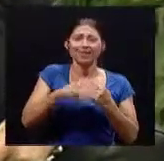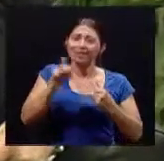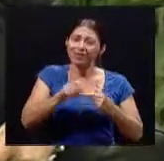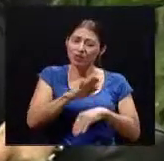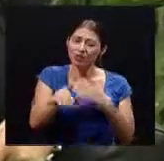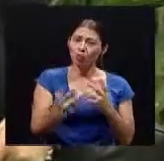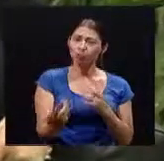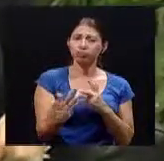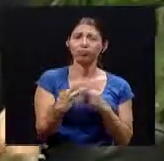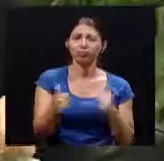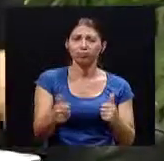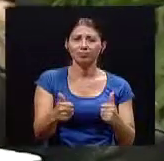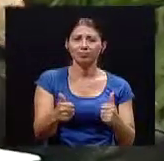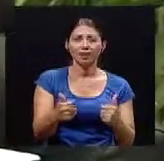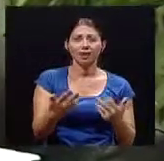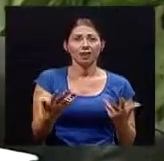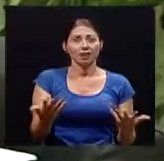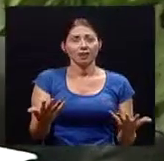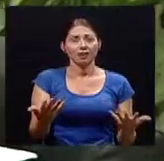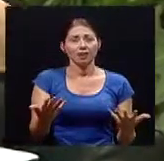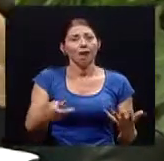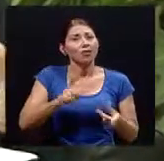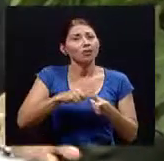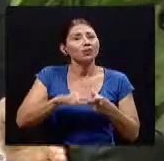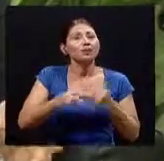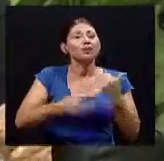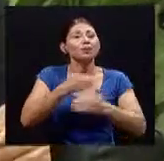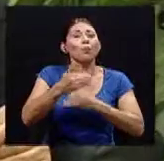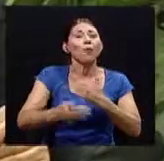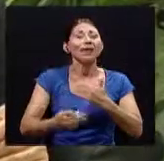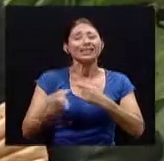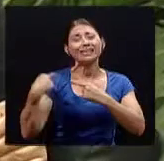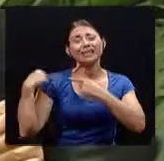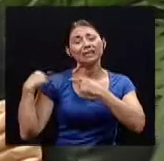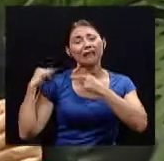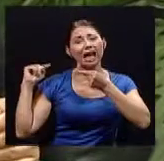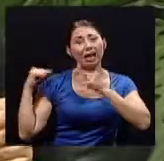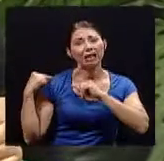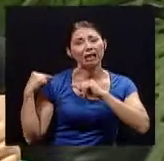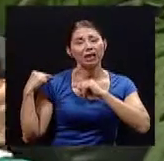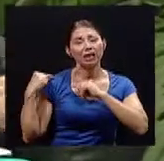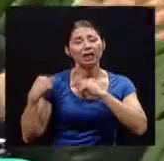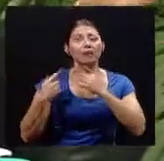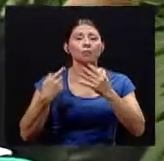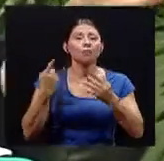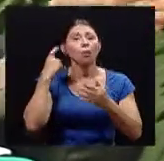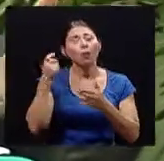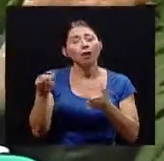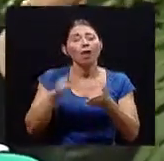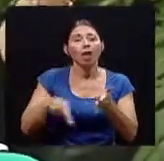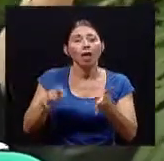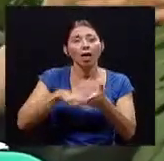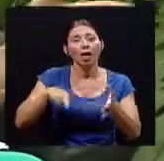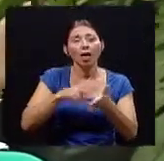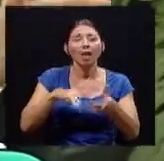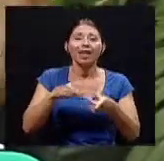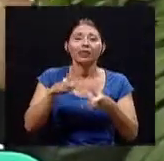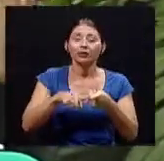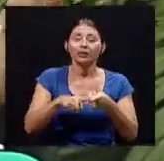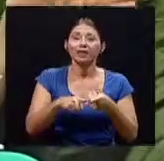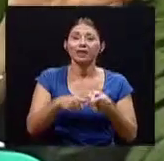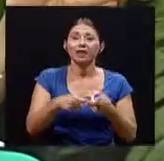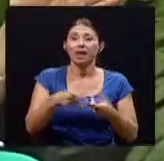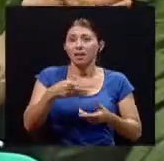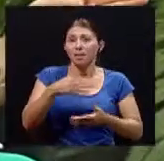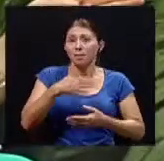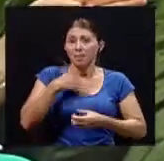voy a tener una lesión en el hombro asociada al trauma repetitivo entonces mi trabajo aquí